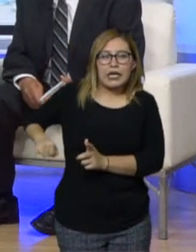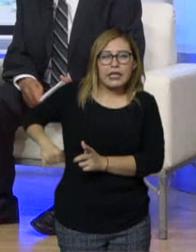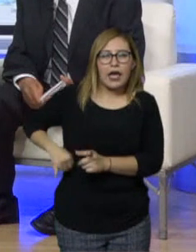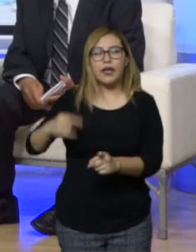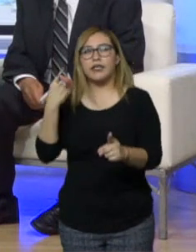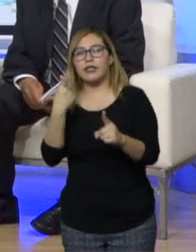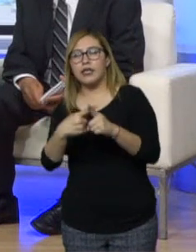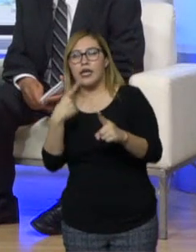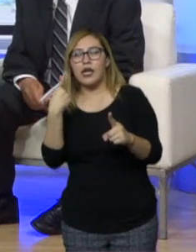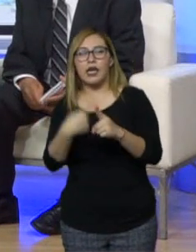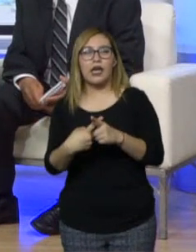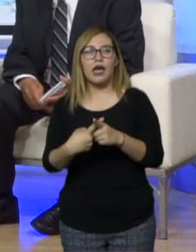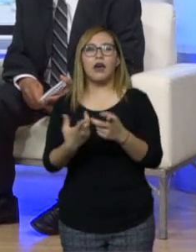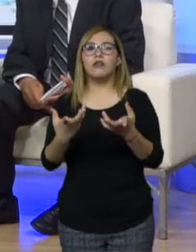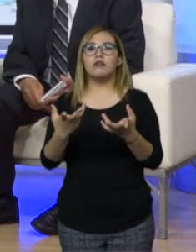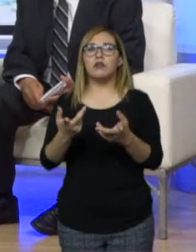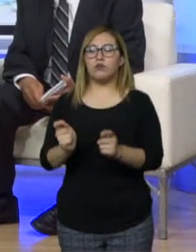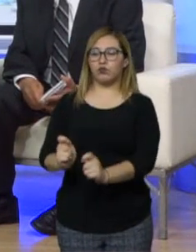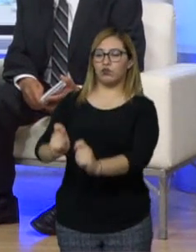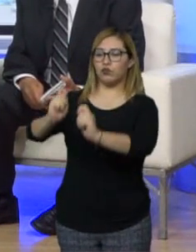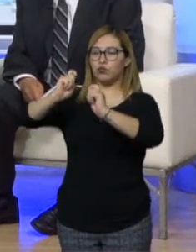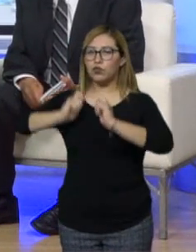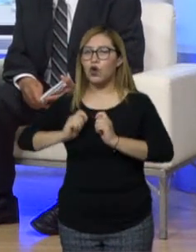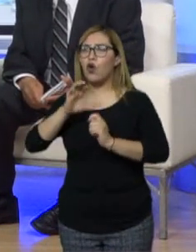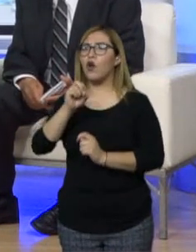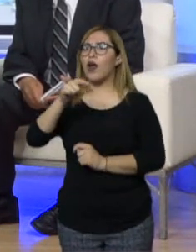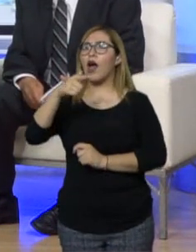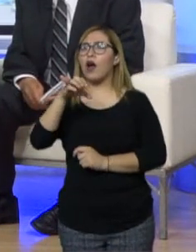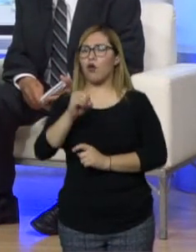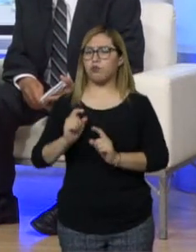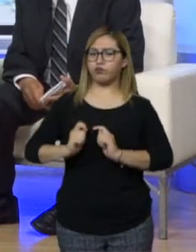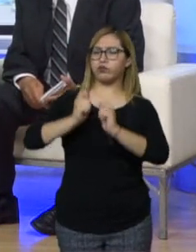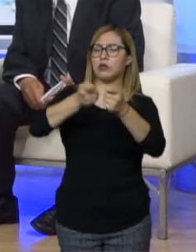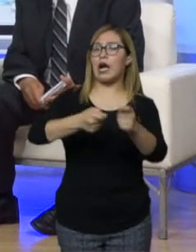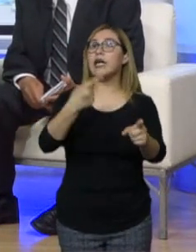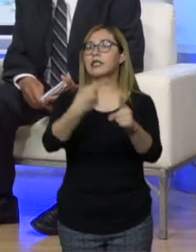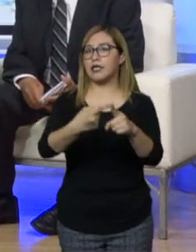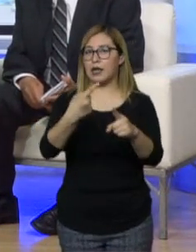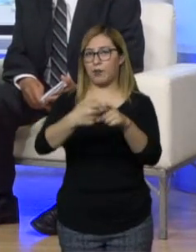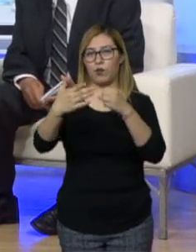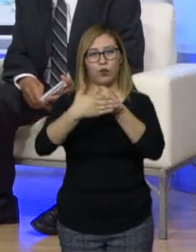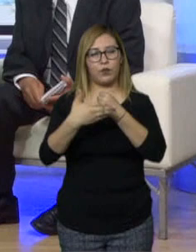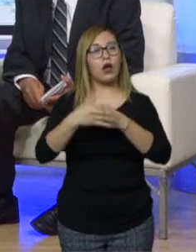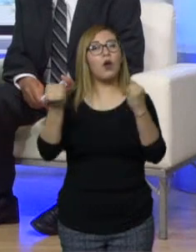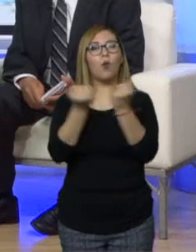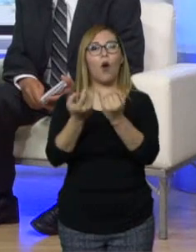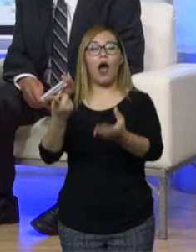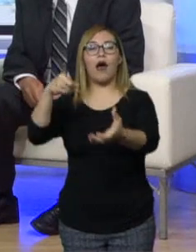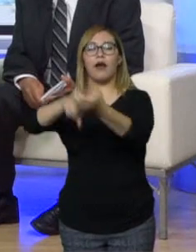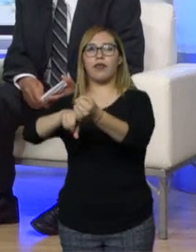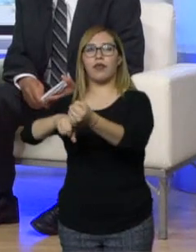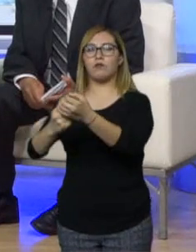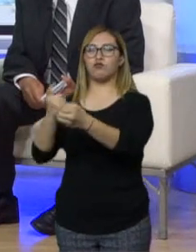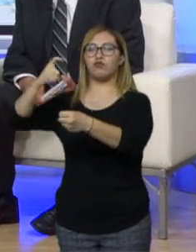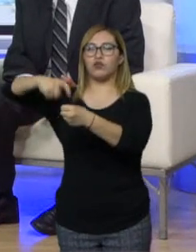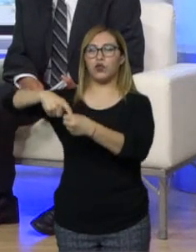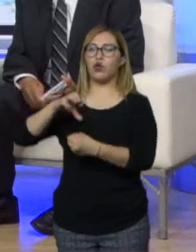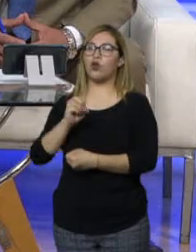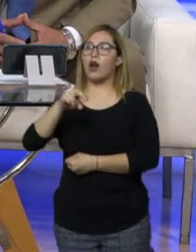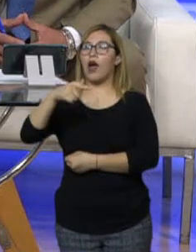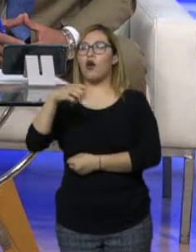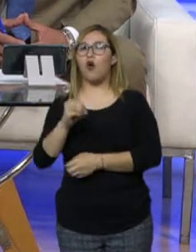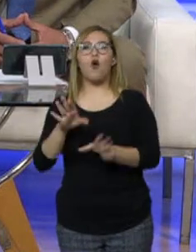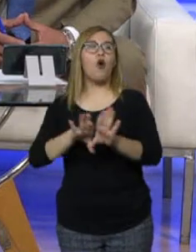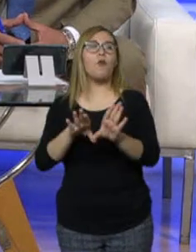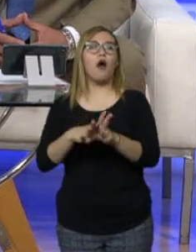toque presidir la Conago. También dentro de la Conago, hay que recordarle al auditorio, está esta, que a la mera hora doblaron sus